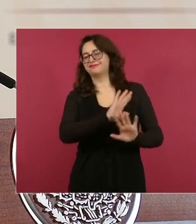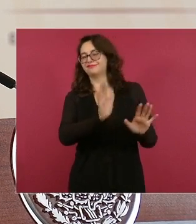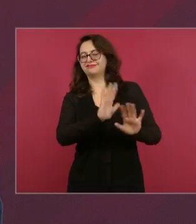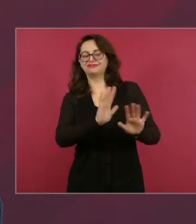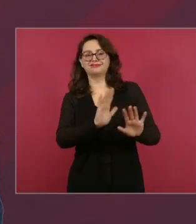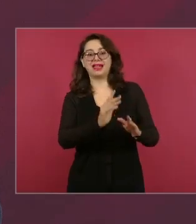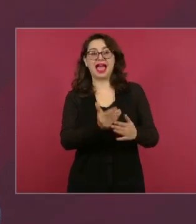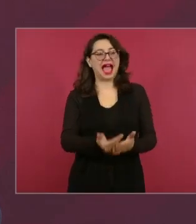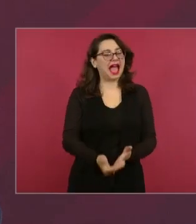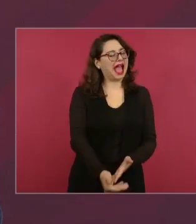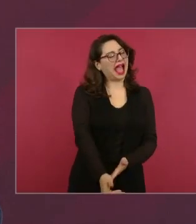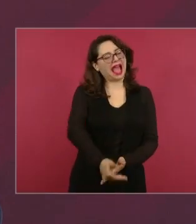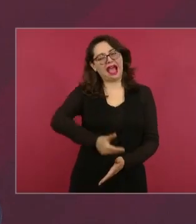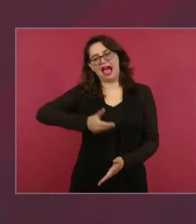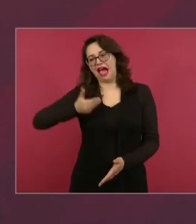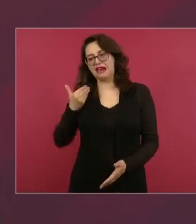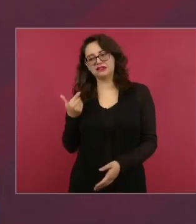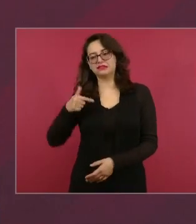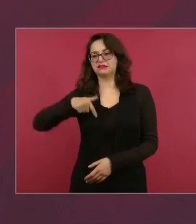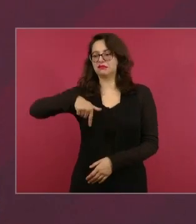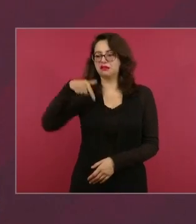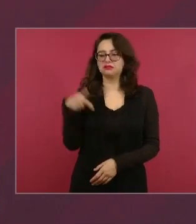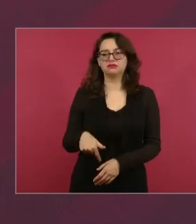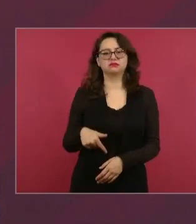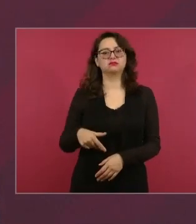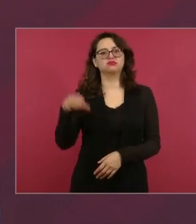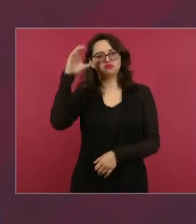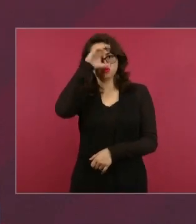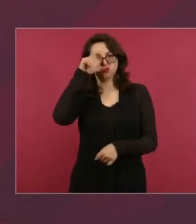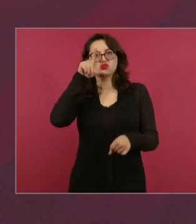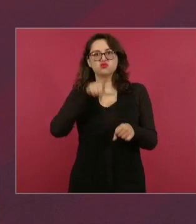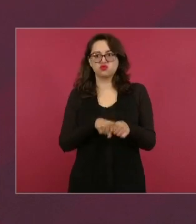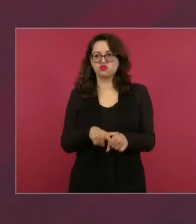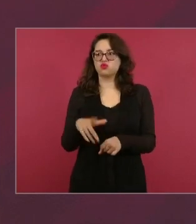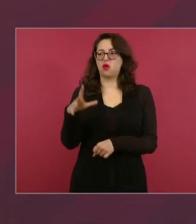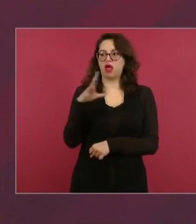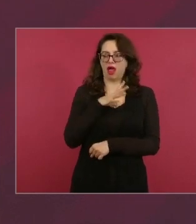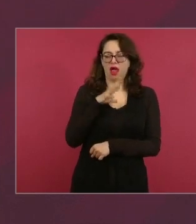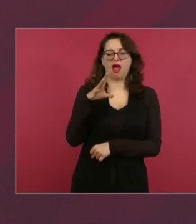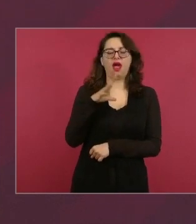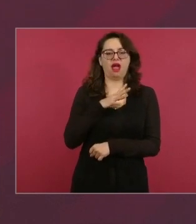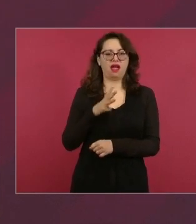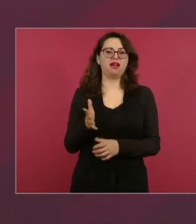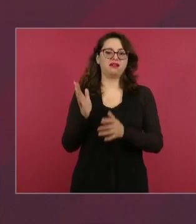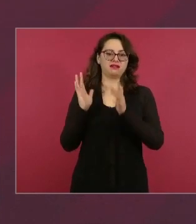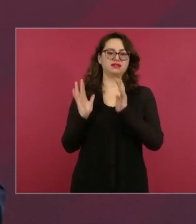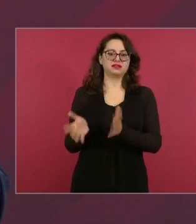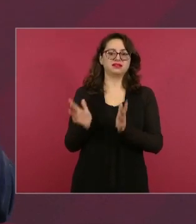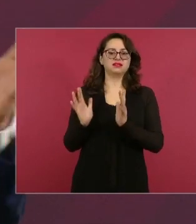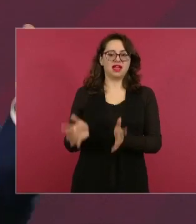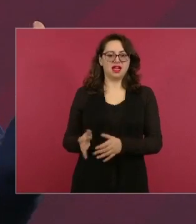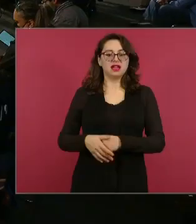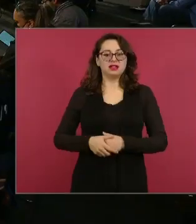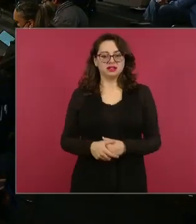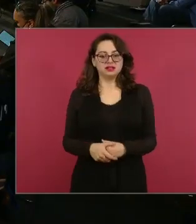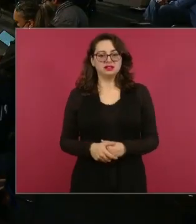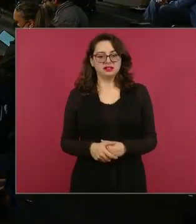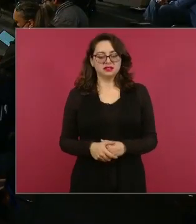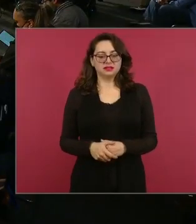antes de la llegada de los españoles, es decir,